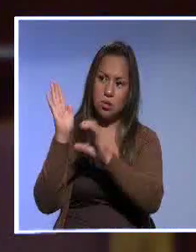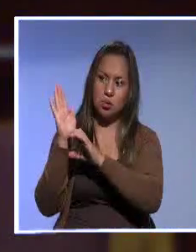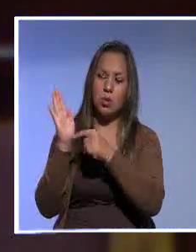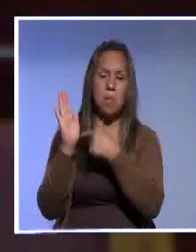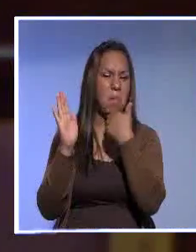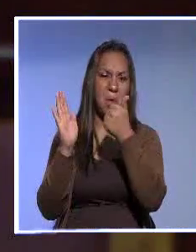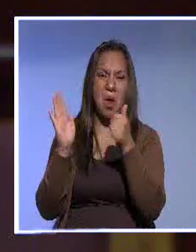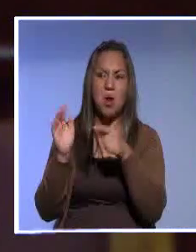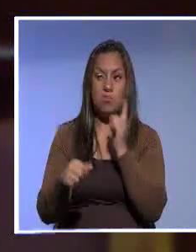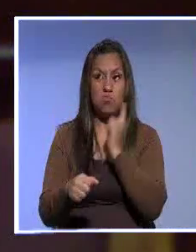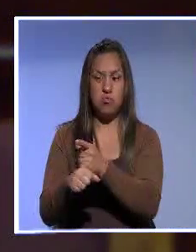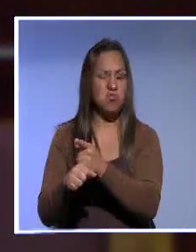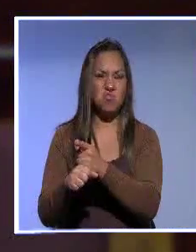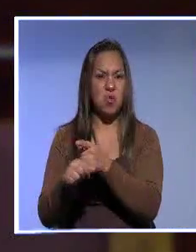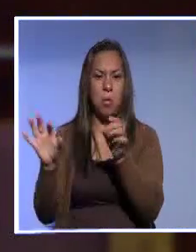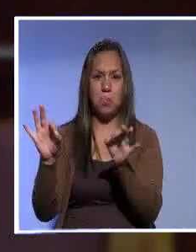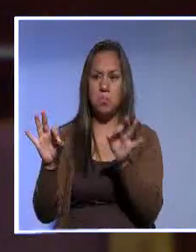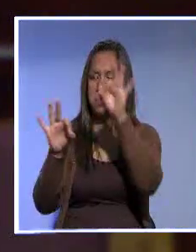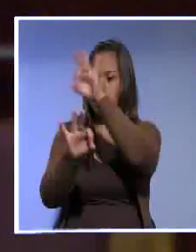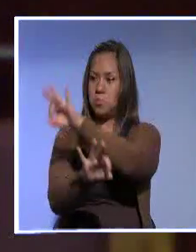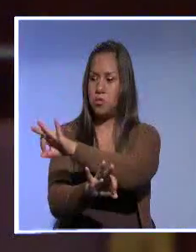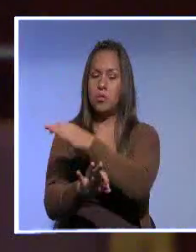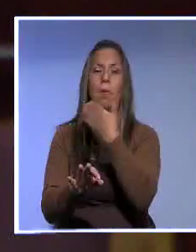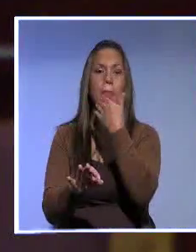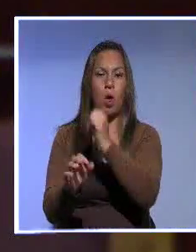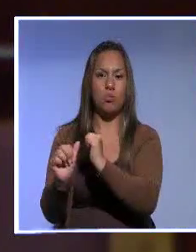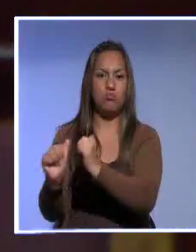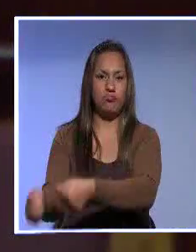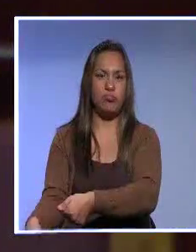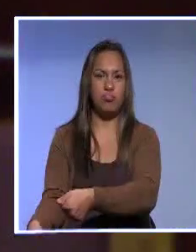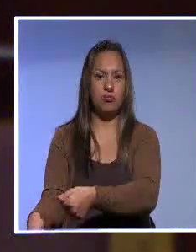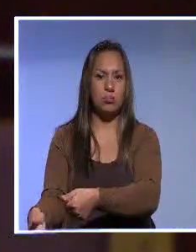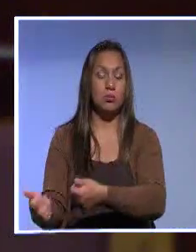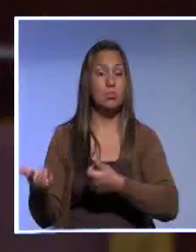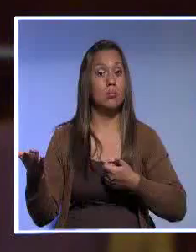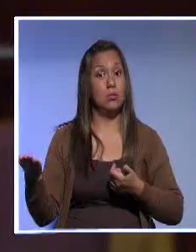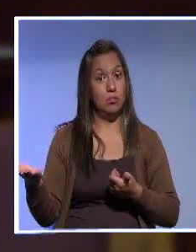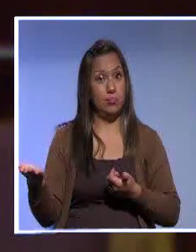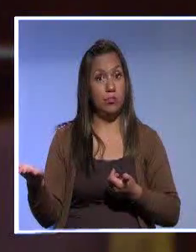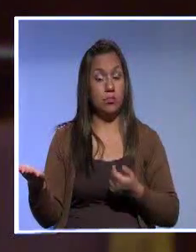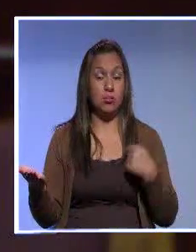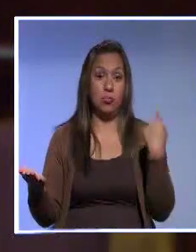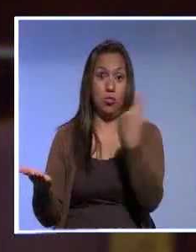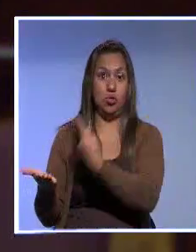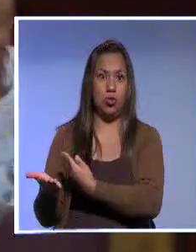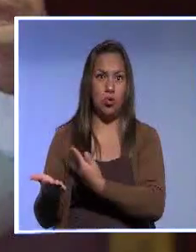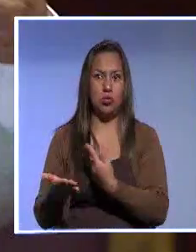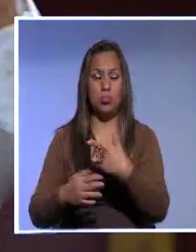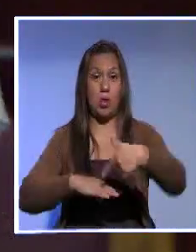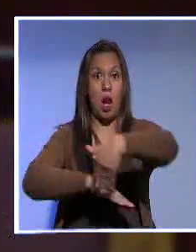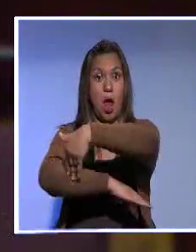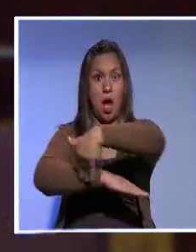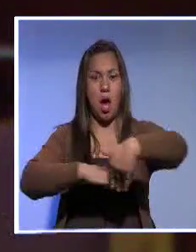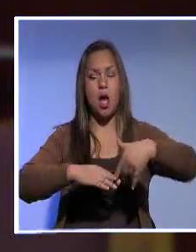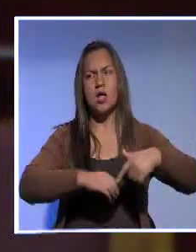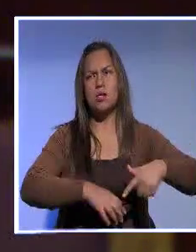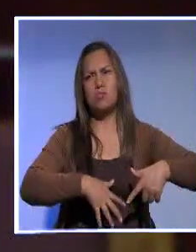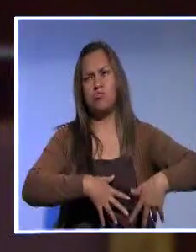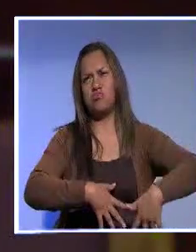esa disposición de que permitía la sindicalización del sector público. Bueno, nosotros nos movilizamos y logramos